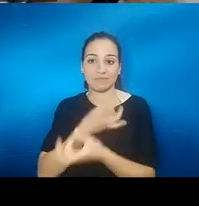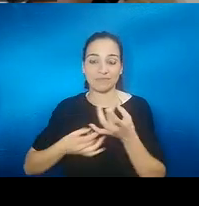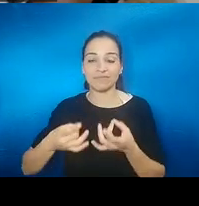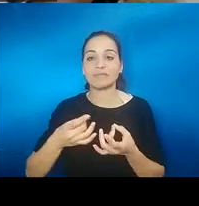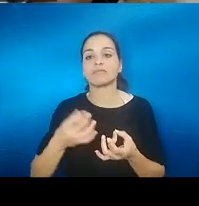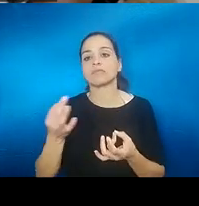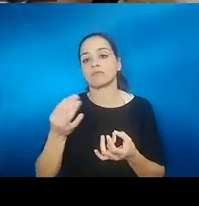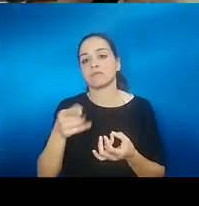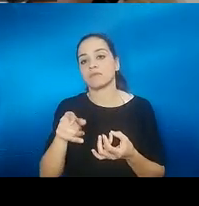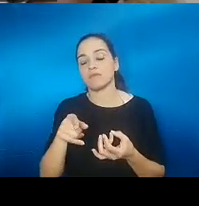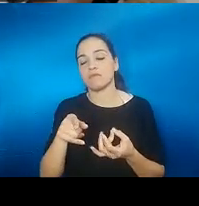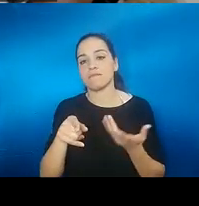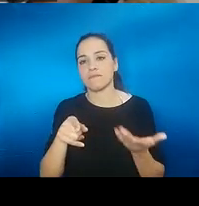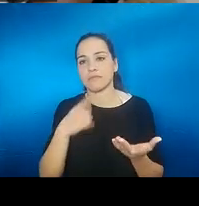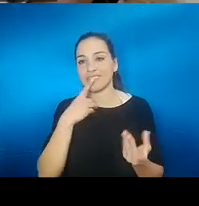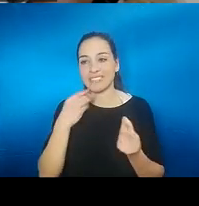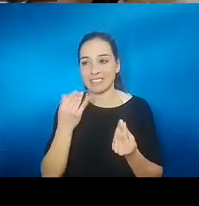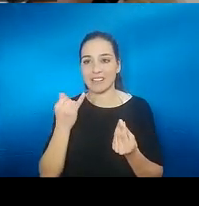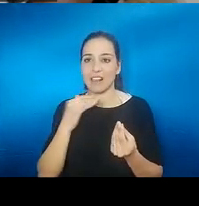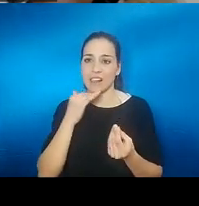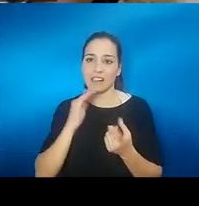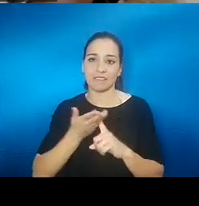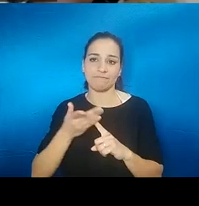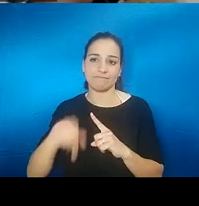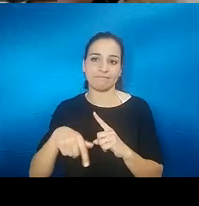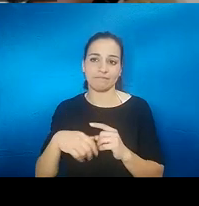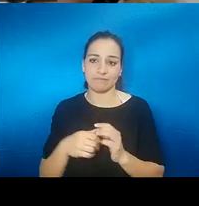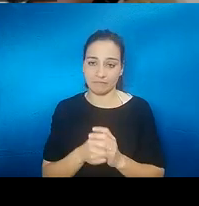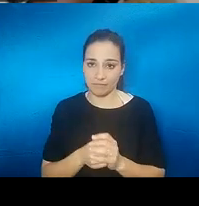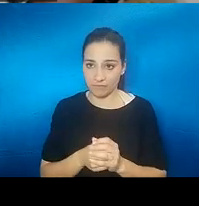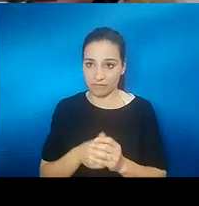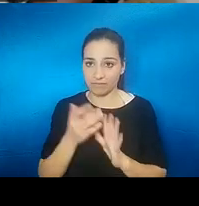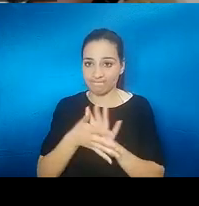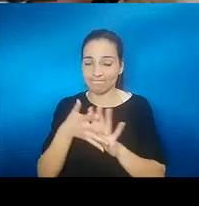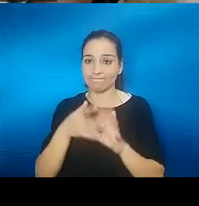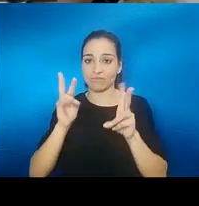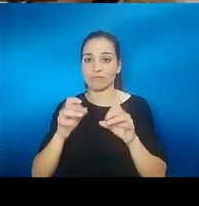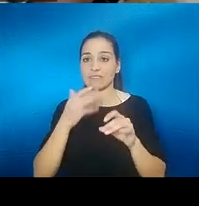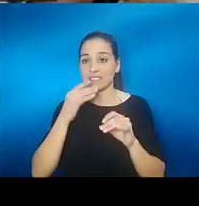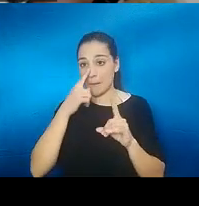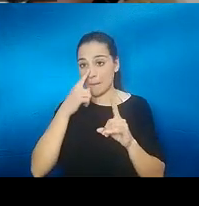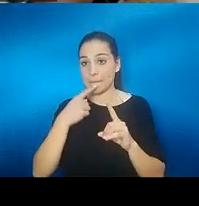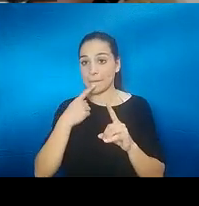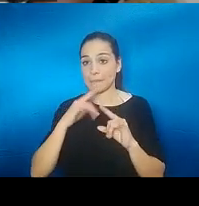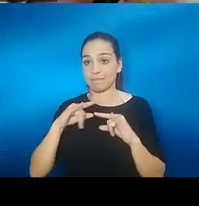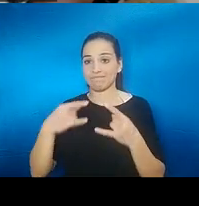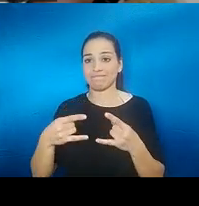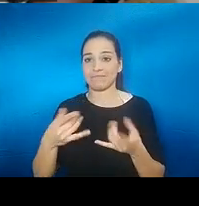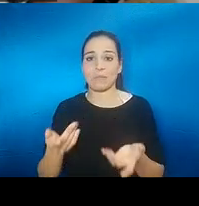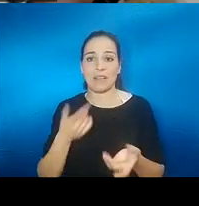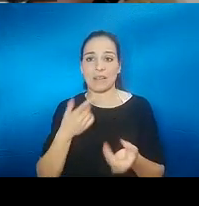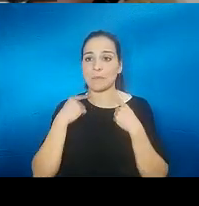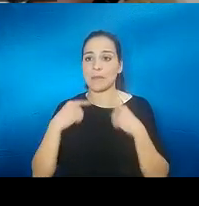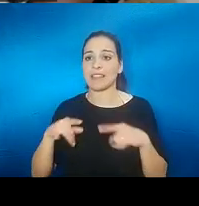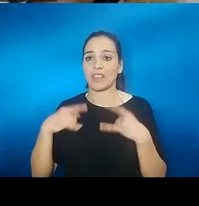afectación. Aquí ya casi hablamos de una doble pérdida, la pérdida del gusto y la